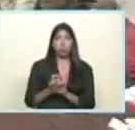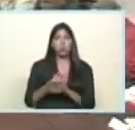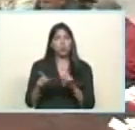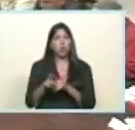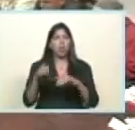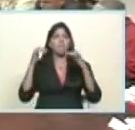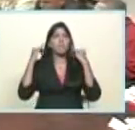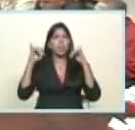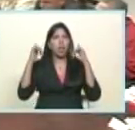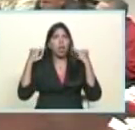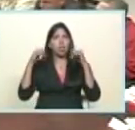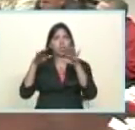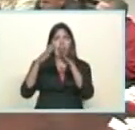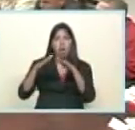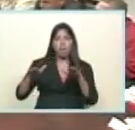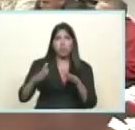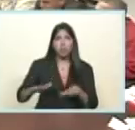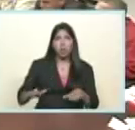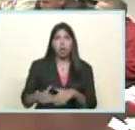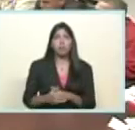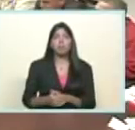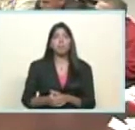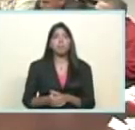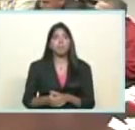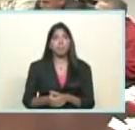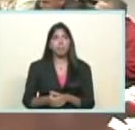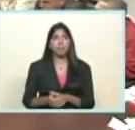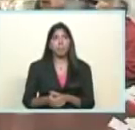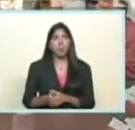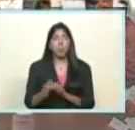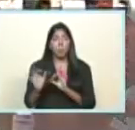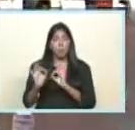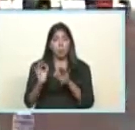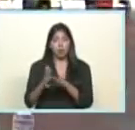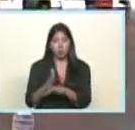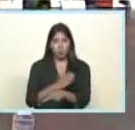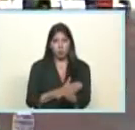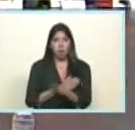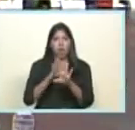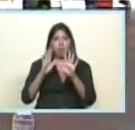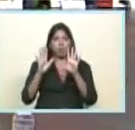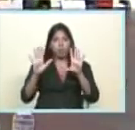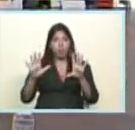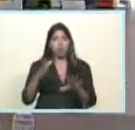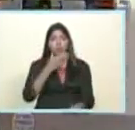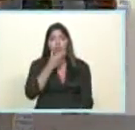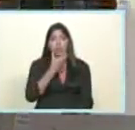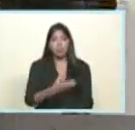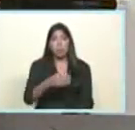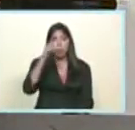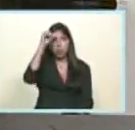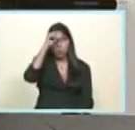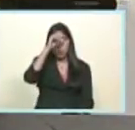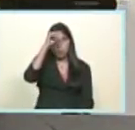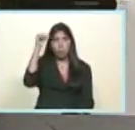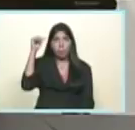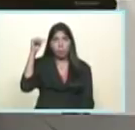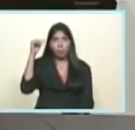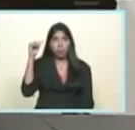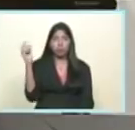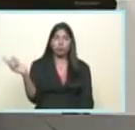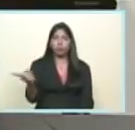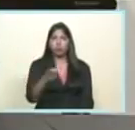fiestas de navidad prepararnos el próximo domingo 10 de diciembre para ir en paz